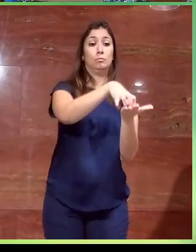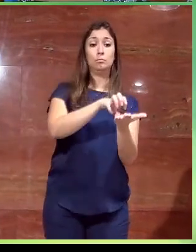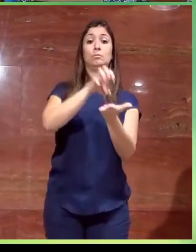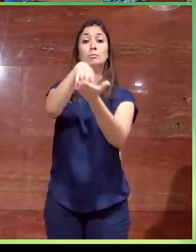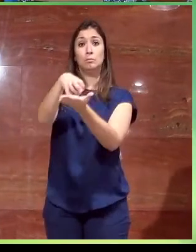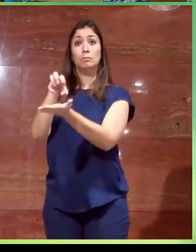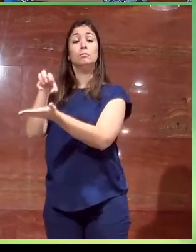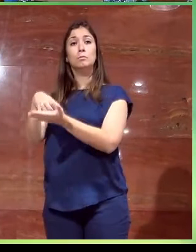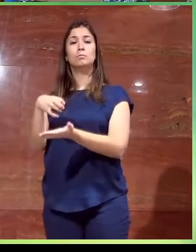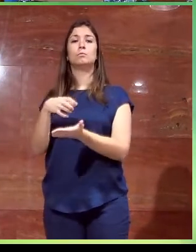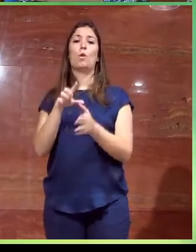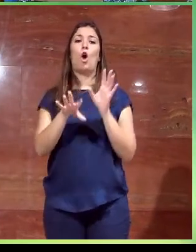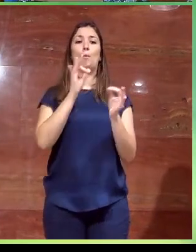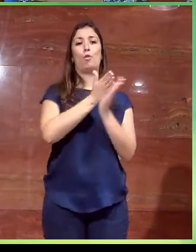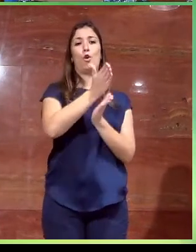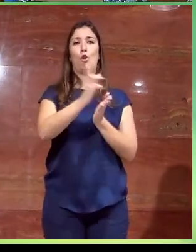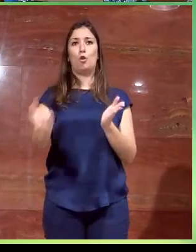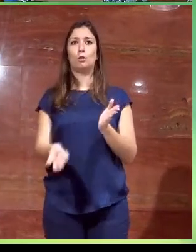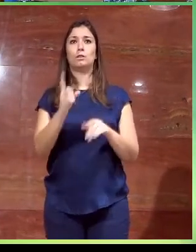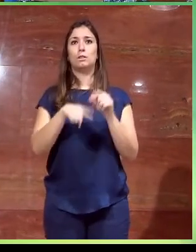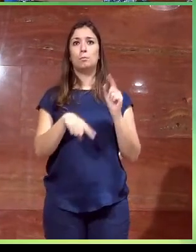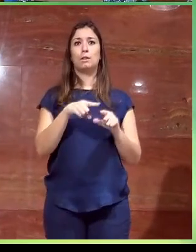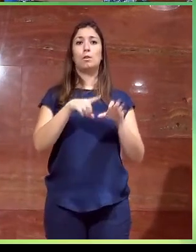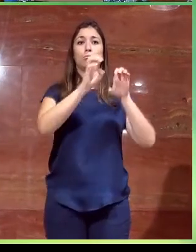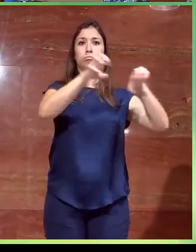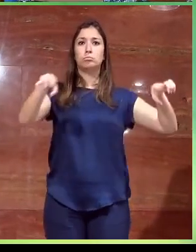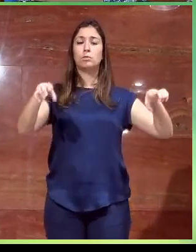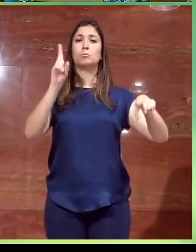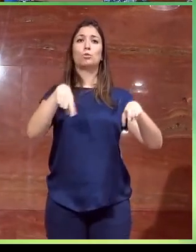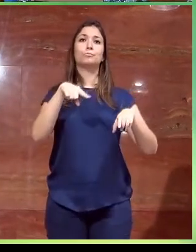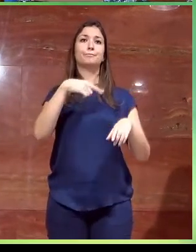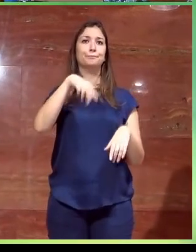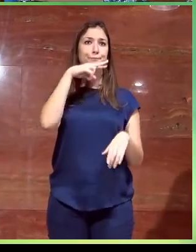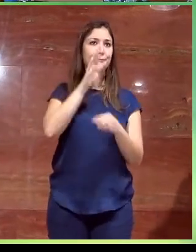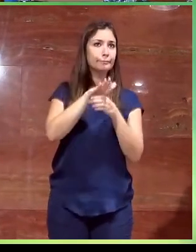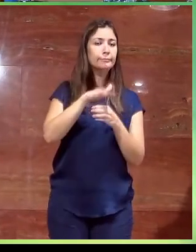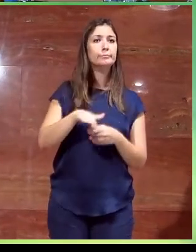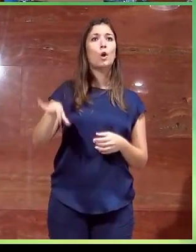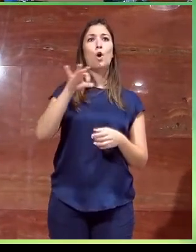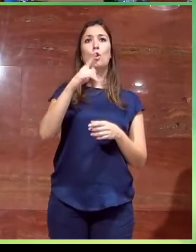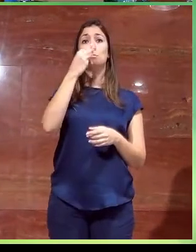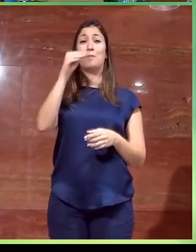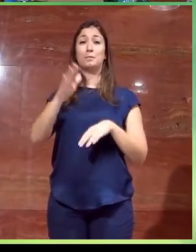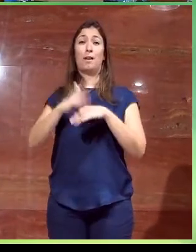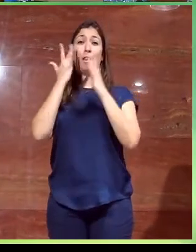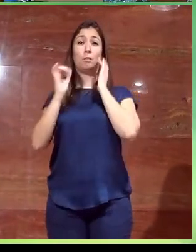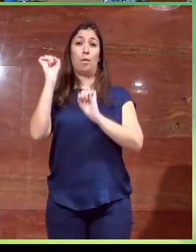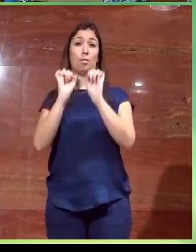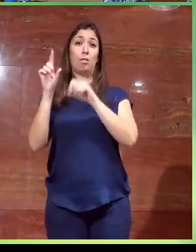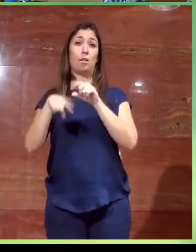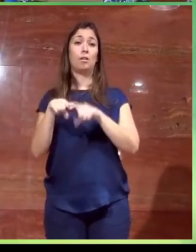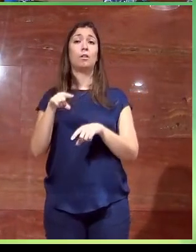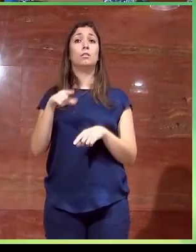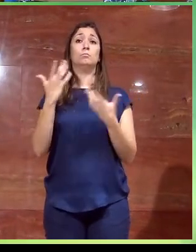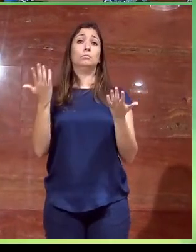distintas opciones con más o menos cabinas con inodoros, con la inclusión de un cuarto de limpieza puesto que para ejecutar